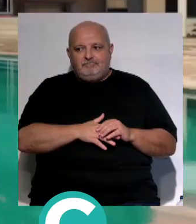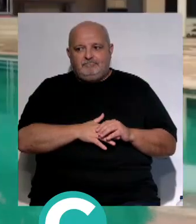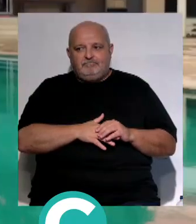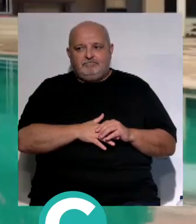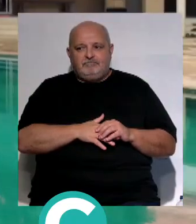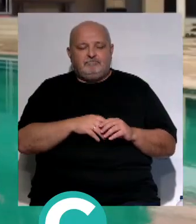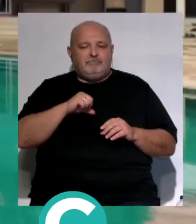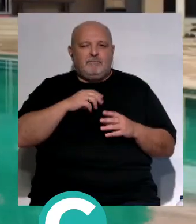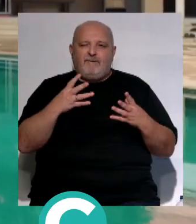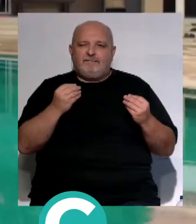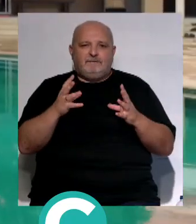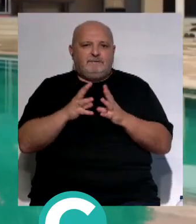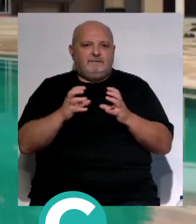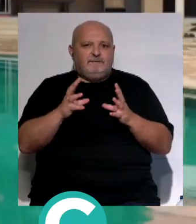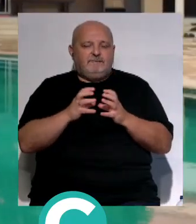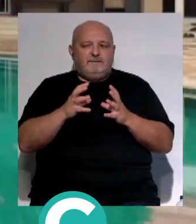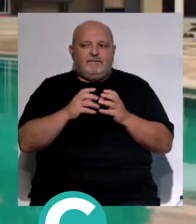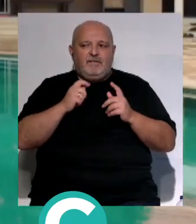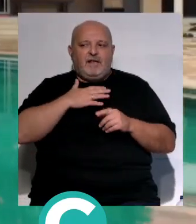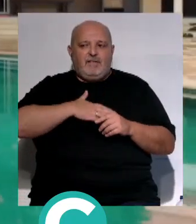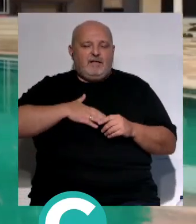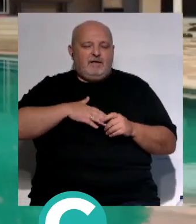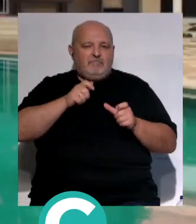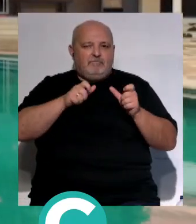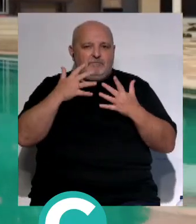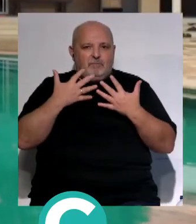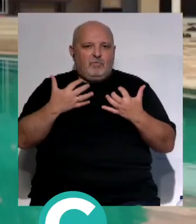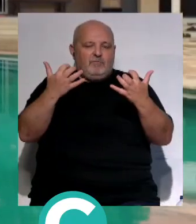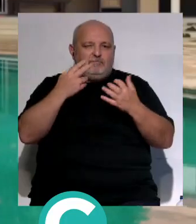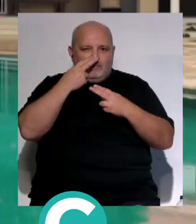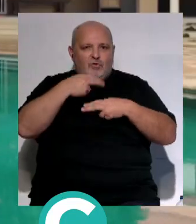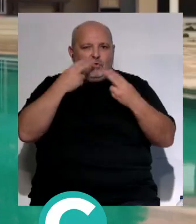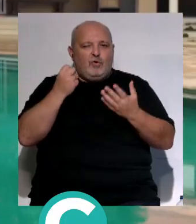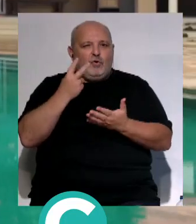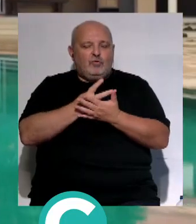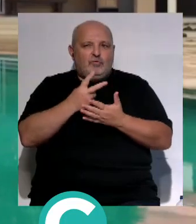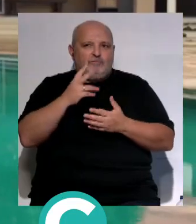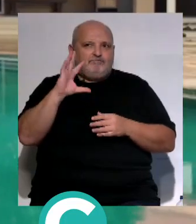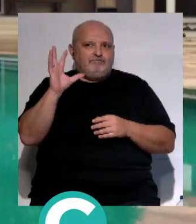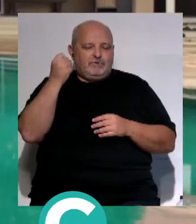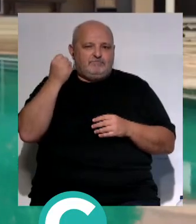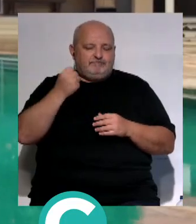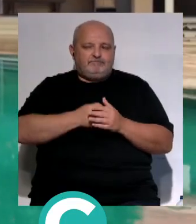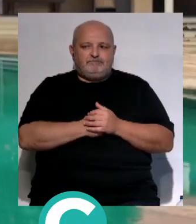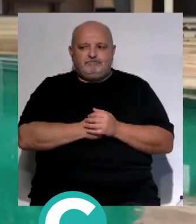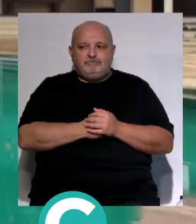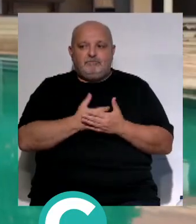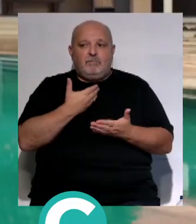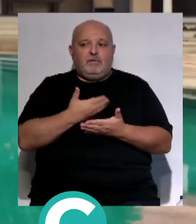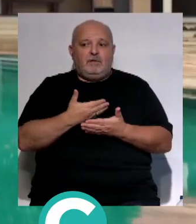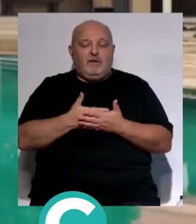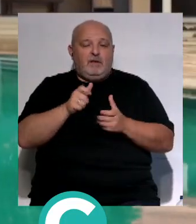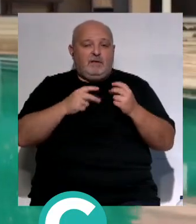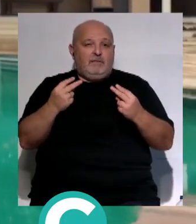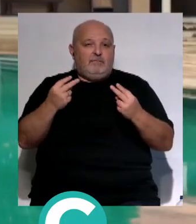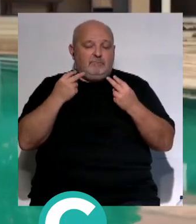Tengo muchísimas ganas de agradar al público, de conseguir de nuevo otro título más, pero sobre todo de demostrar a la